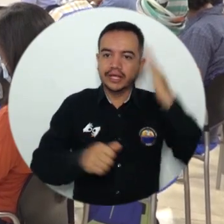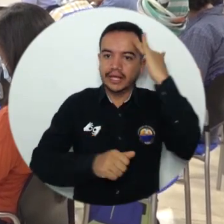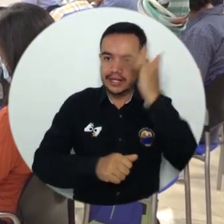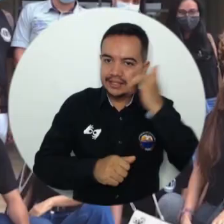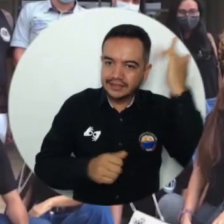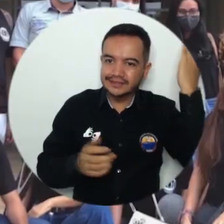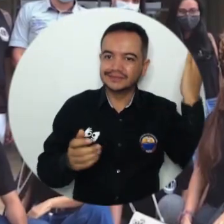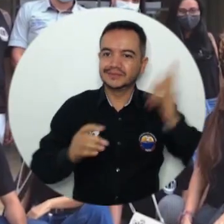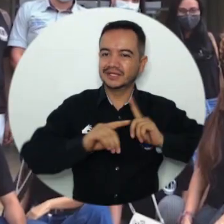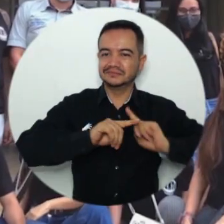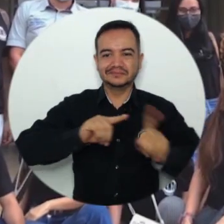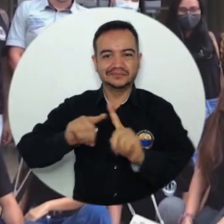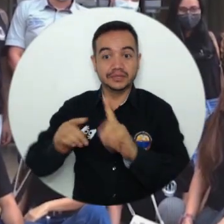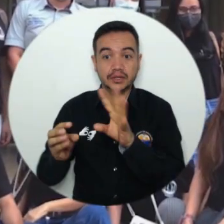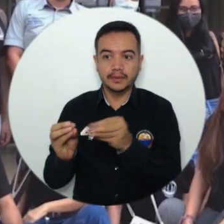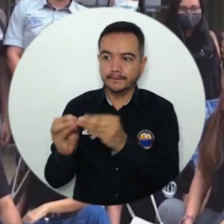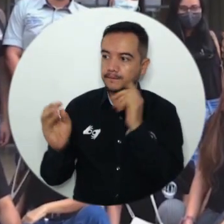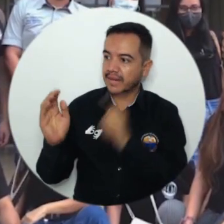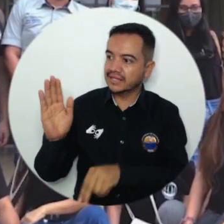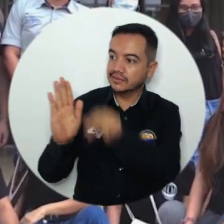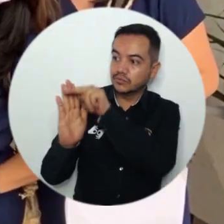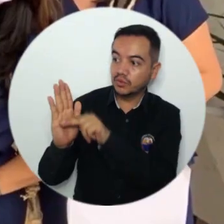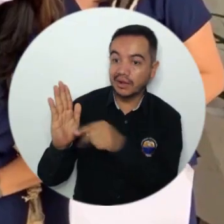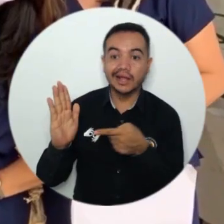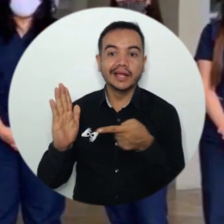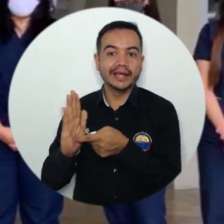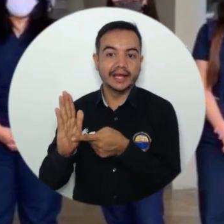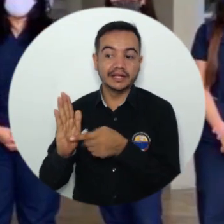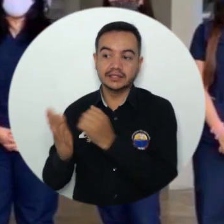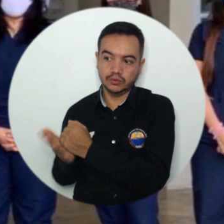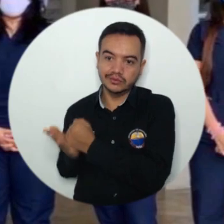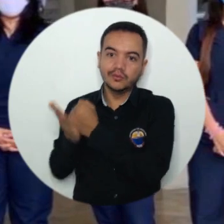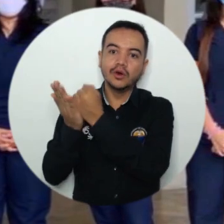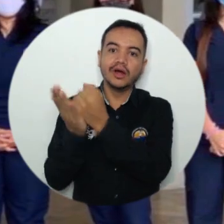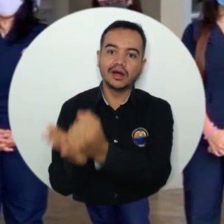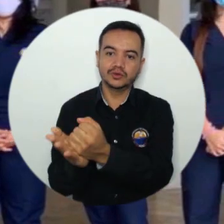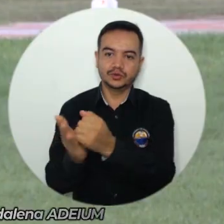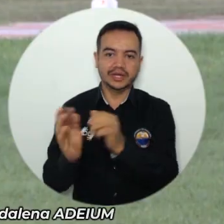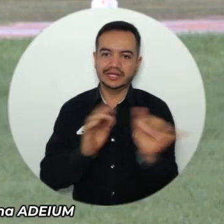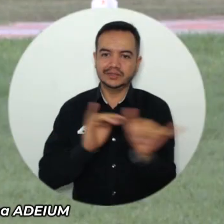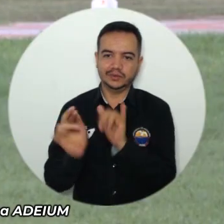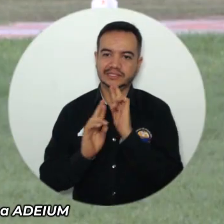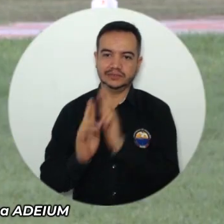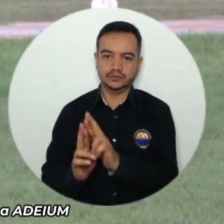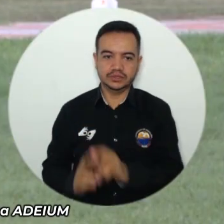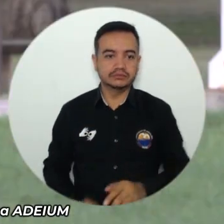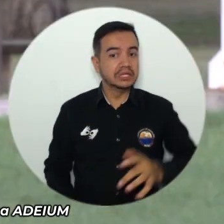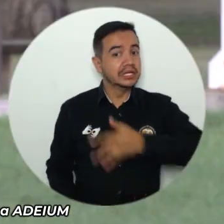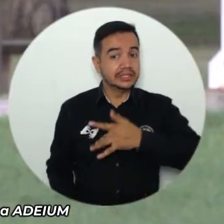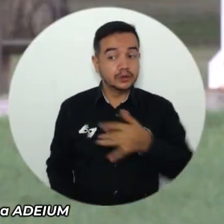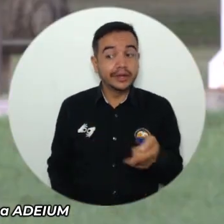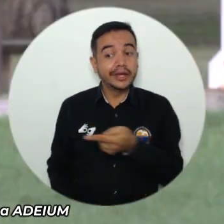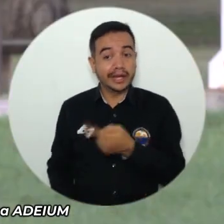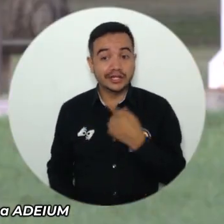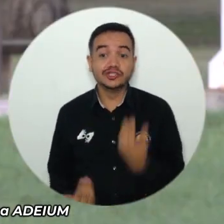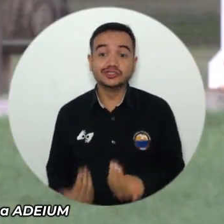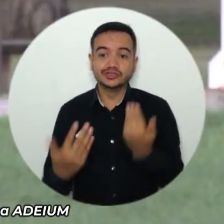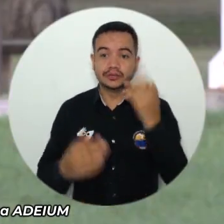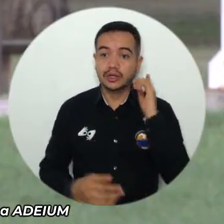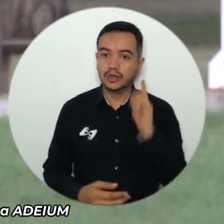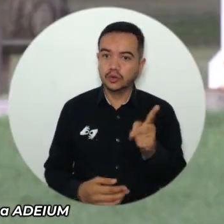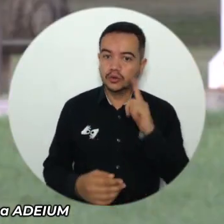académicas y esta resolución, este programa es una respuesta a eso. Me parece una muy buena iniciativa, pues esto es